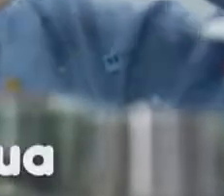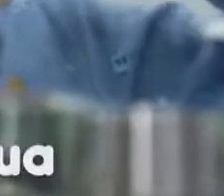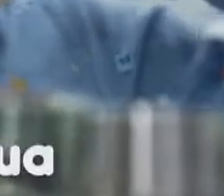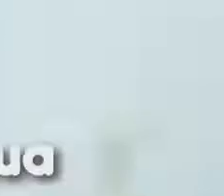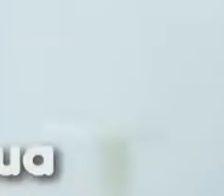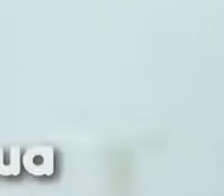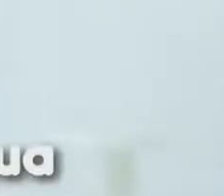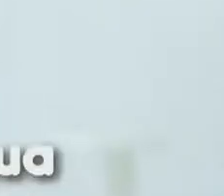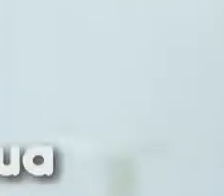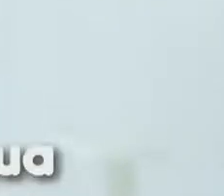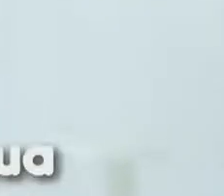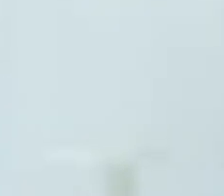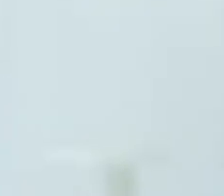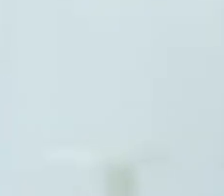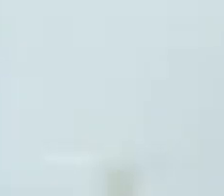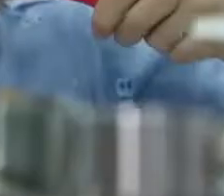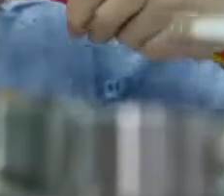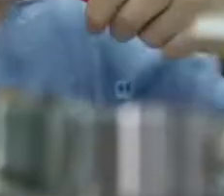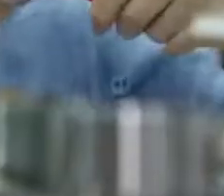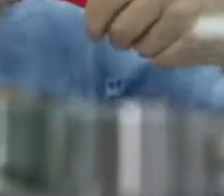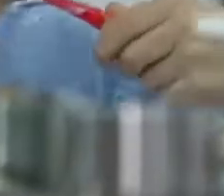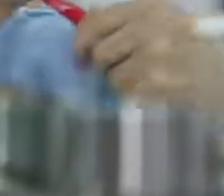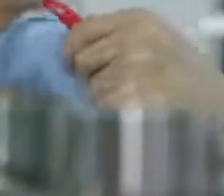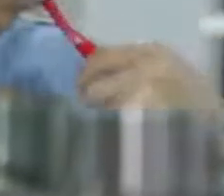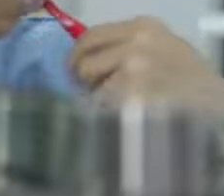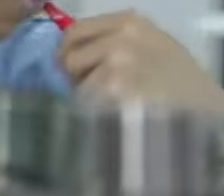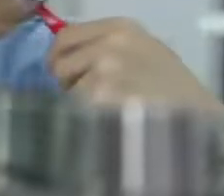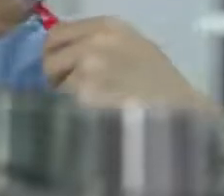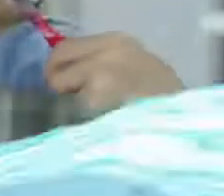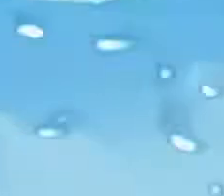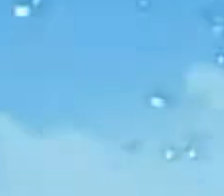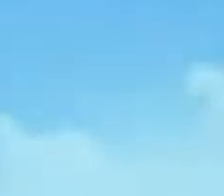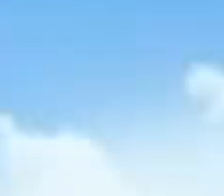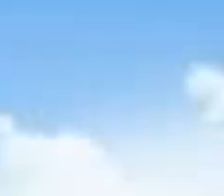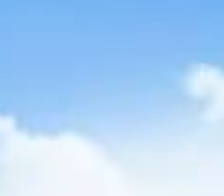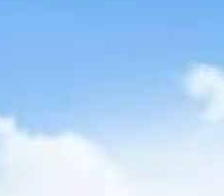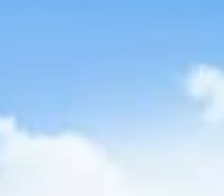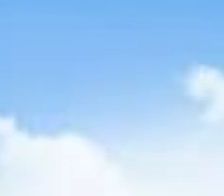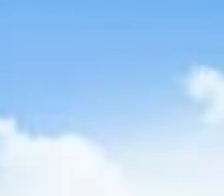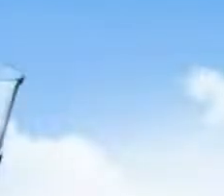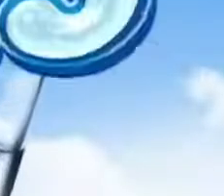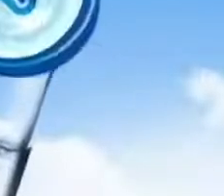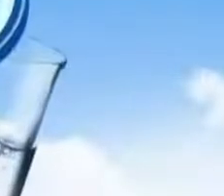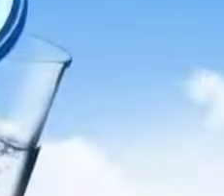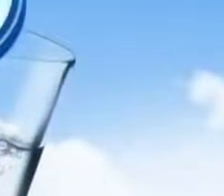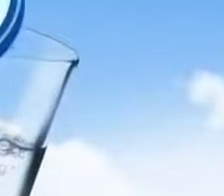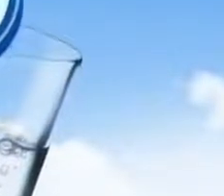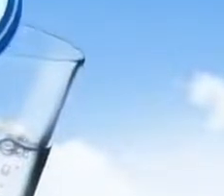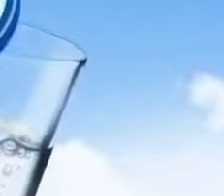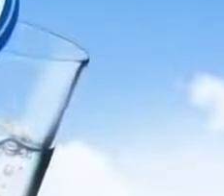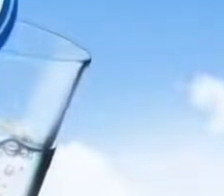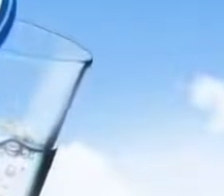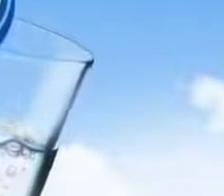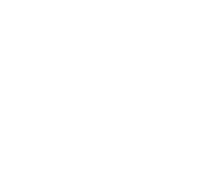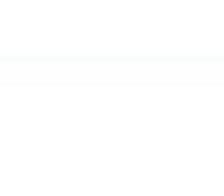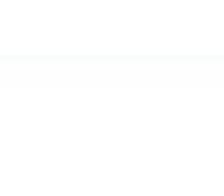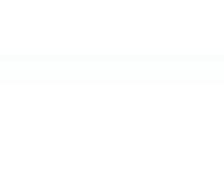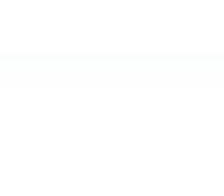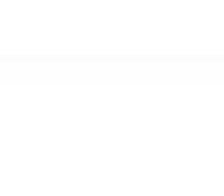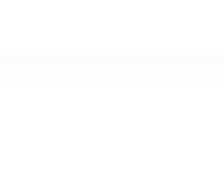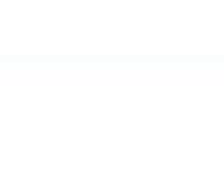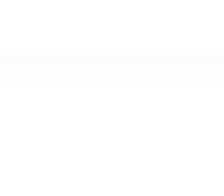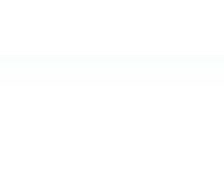contribuyes al cuidado del agua. El agua es de todos y la solución también. No la riegues. Cuida el agua.